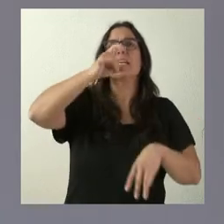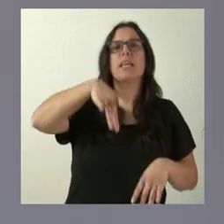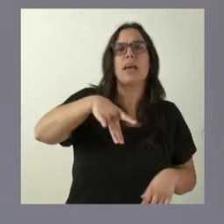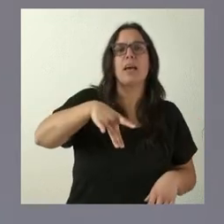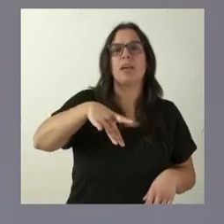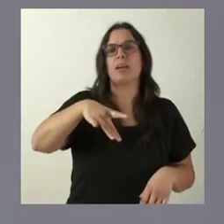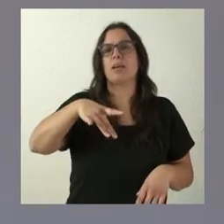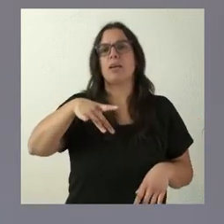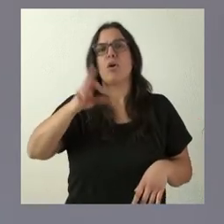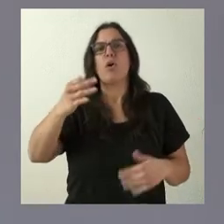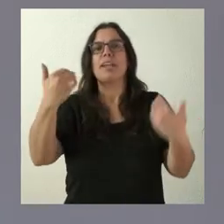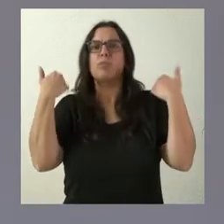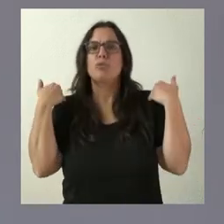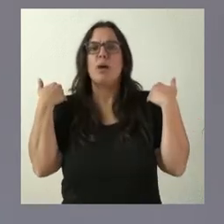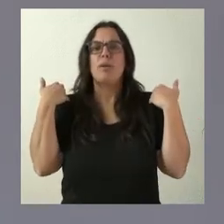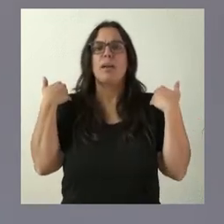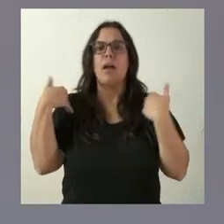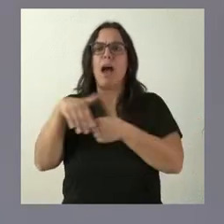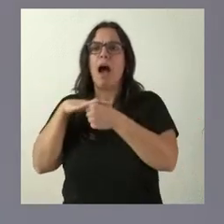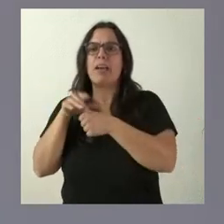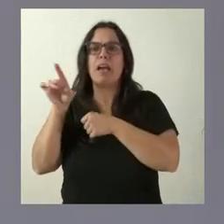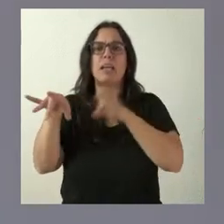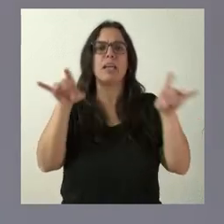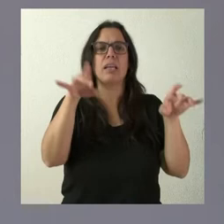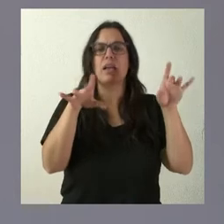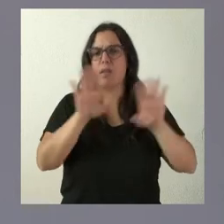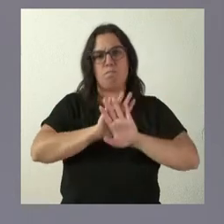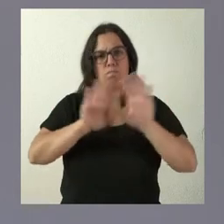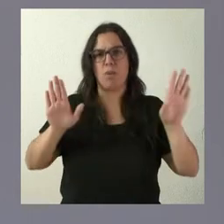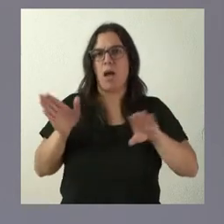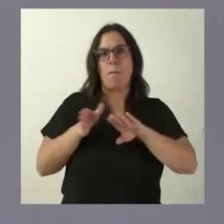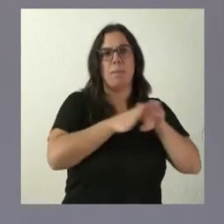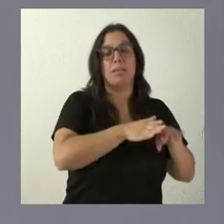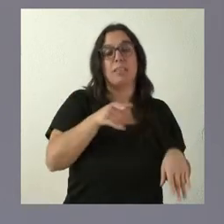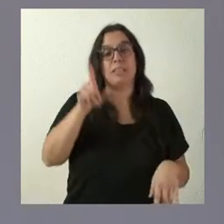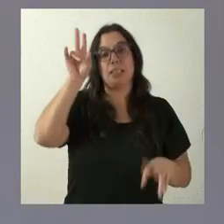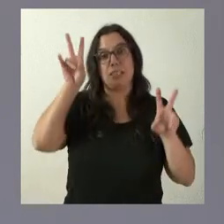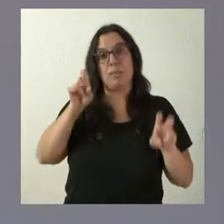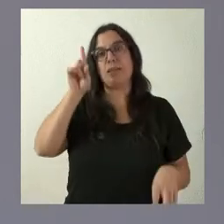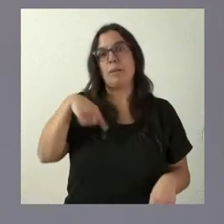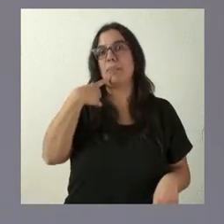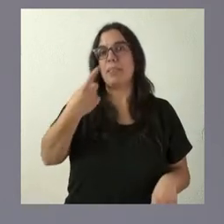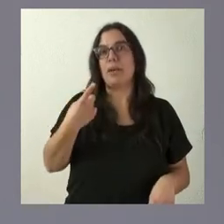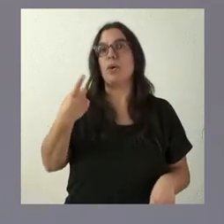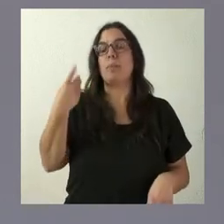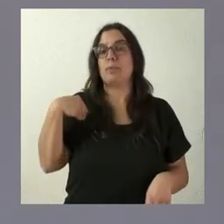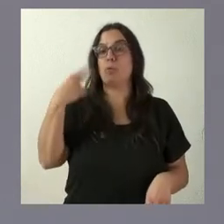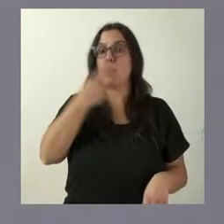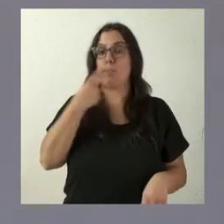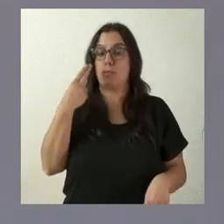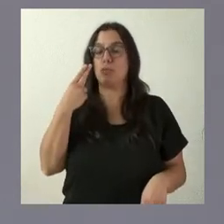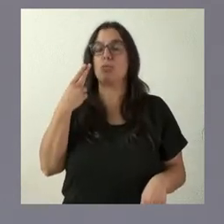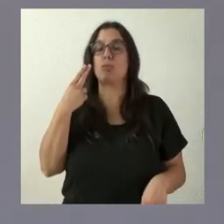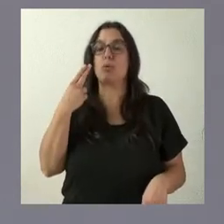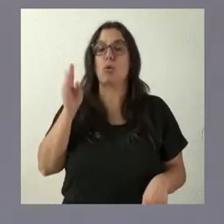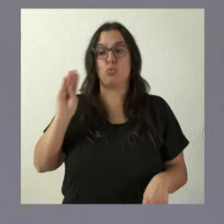momento dado responsable de unas u otras áreas. Y, en este ámbito, también les tengo que decir que, junto con ese compromiso que